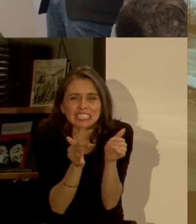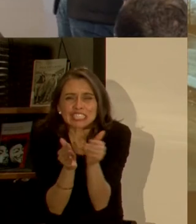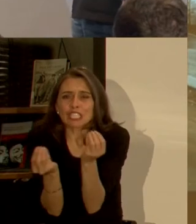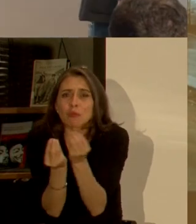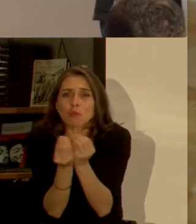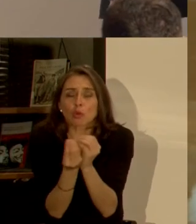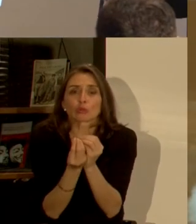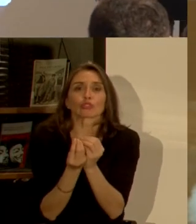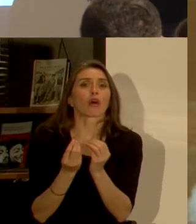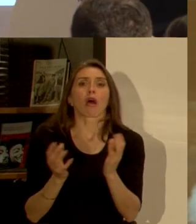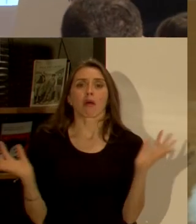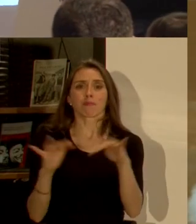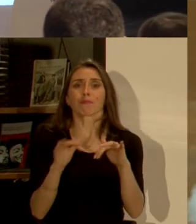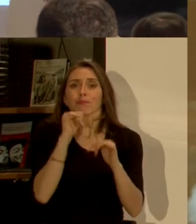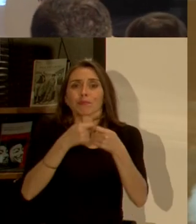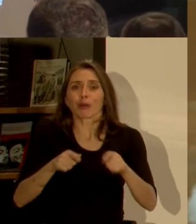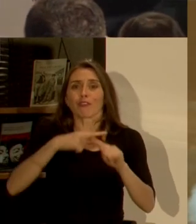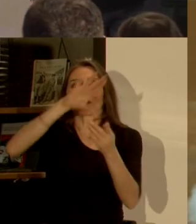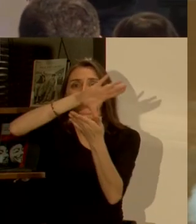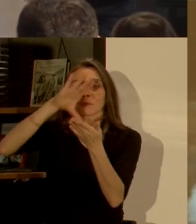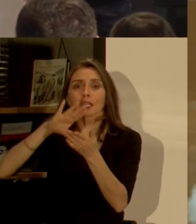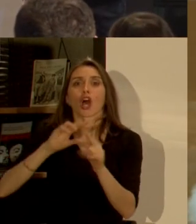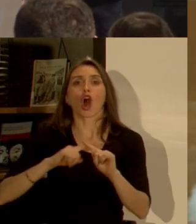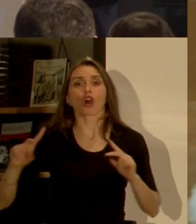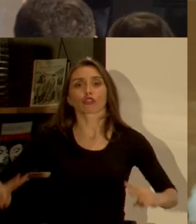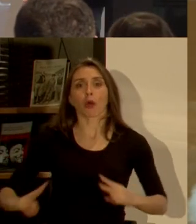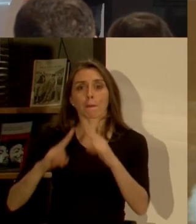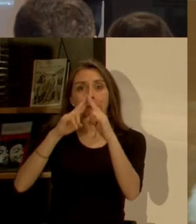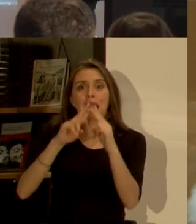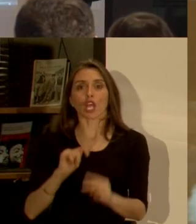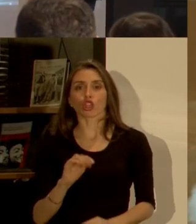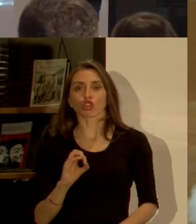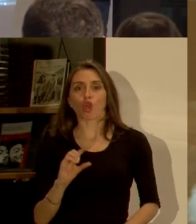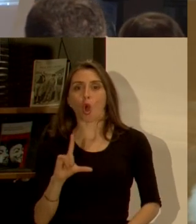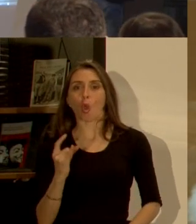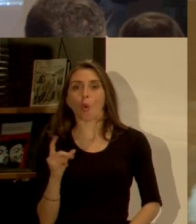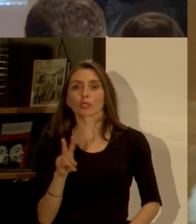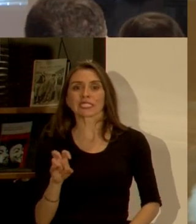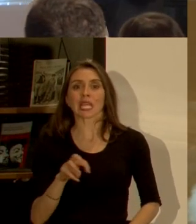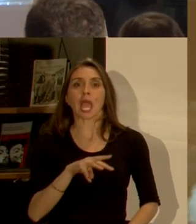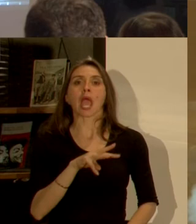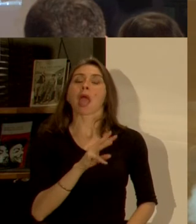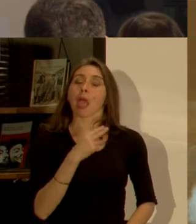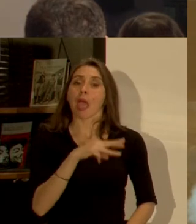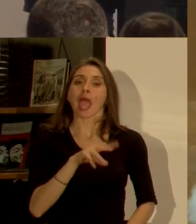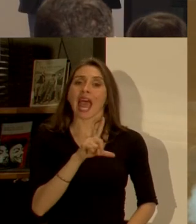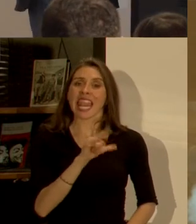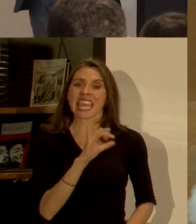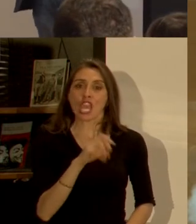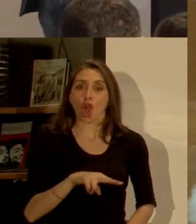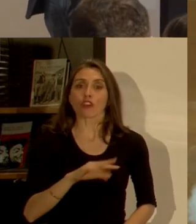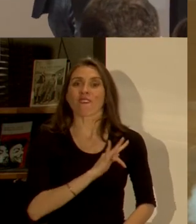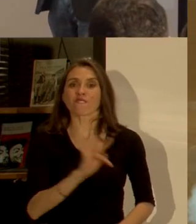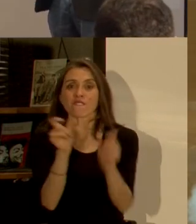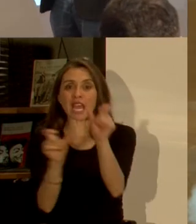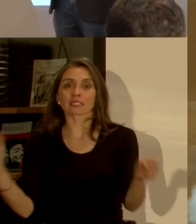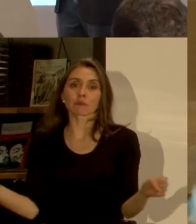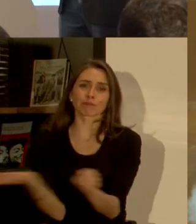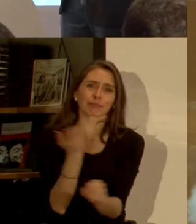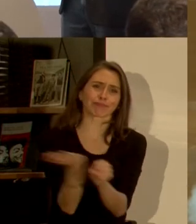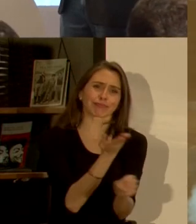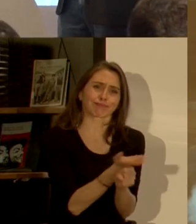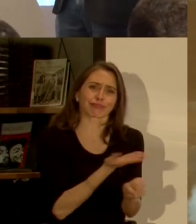getificación el caso de los grandes ensambles en París en Toulouse en Lyon los franceses van a tener que demoler 200.000